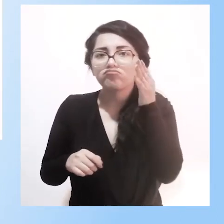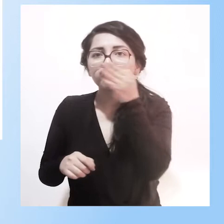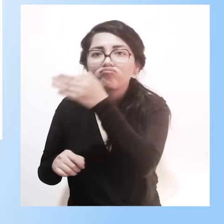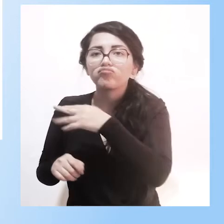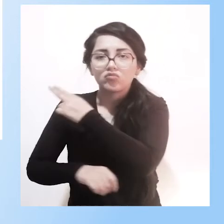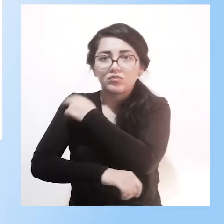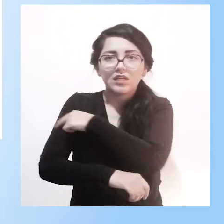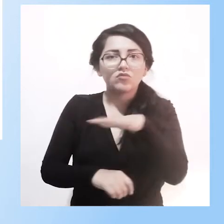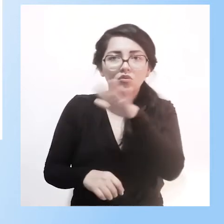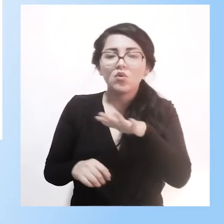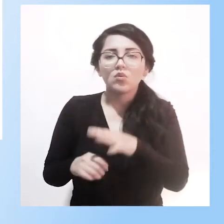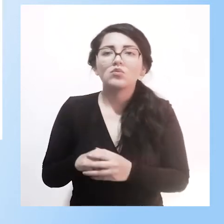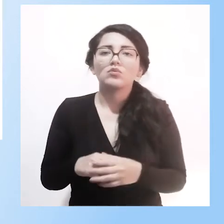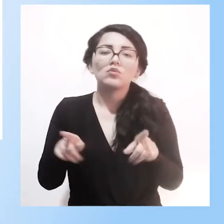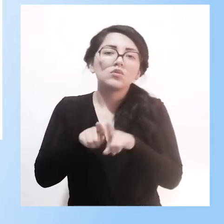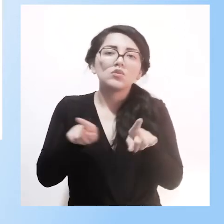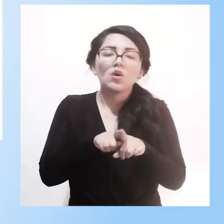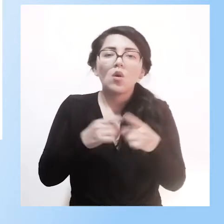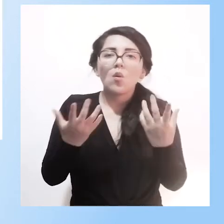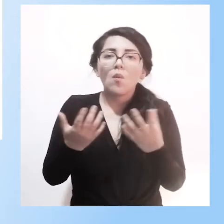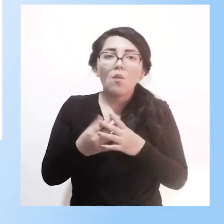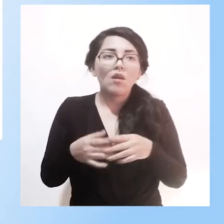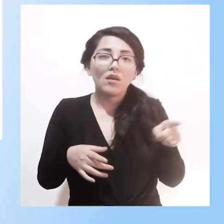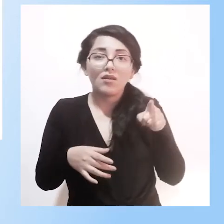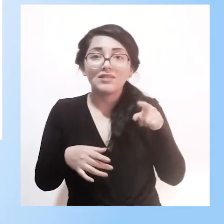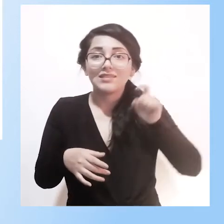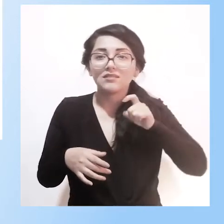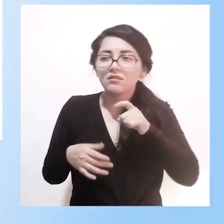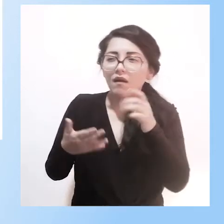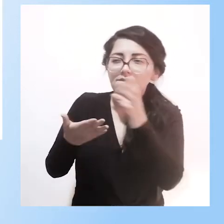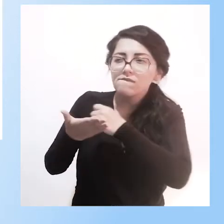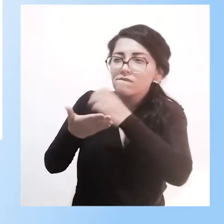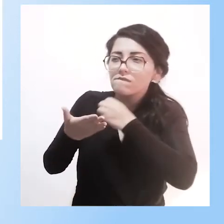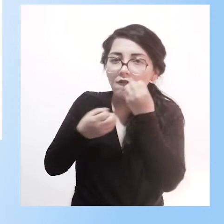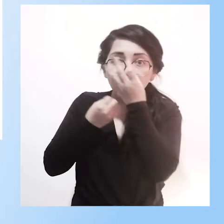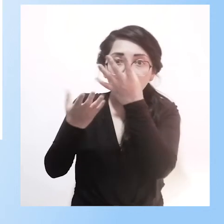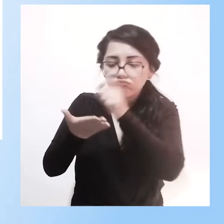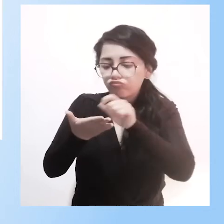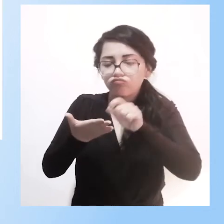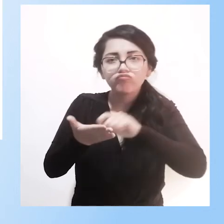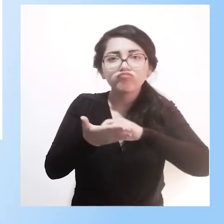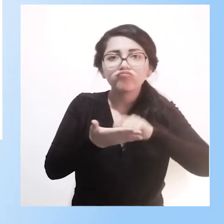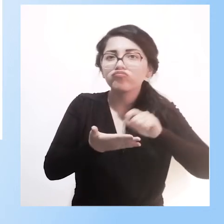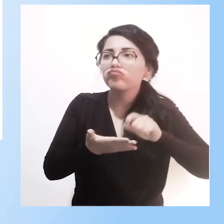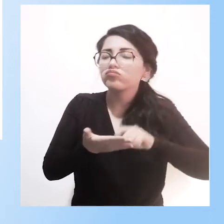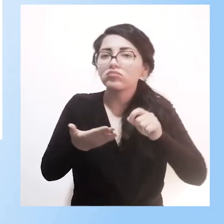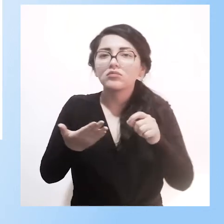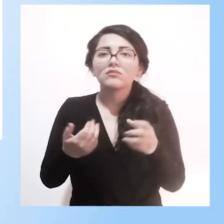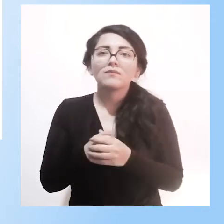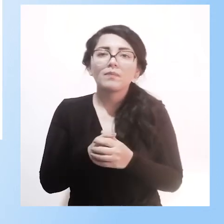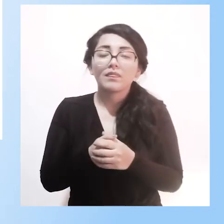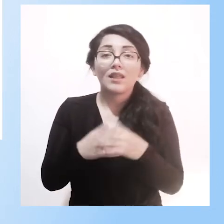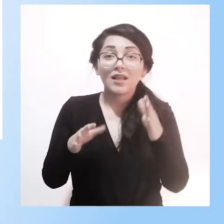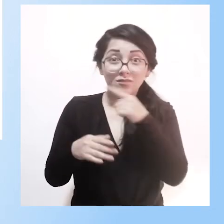información, establecer procesos sólidos de recolección de datos. Para ellos es importante tener un sistema automatizado, como ustedes